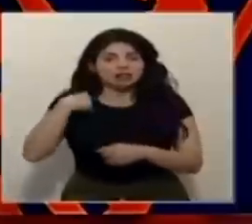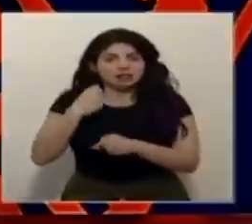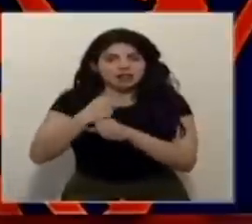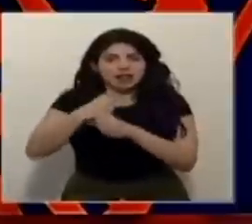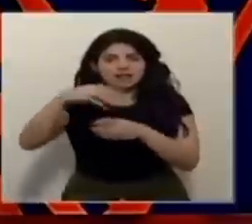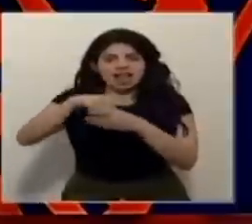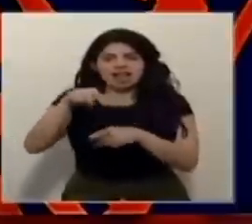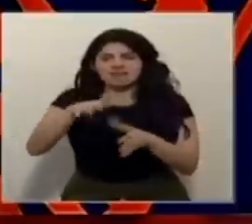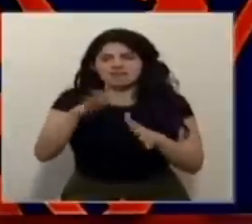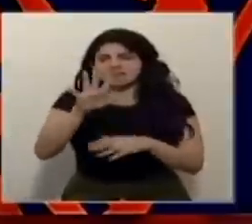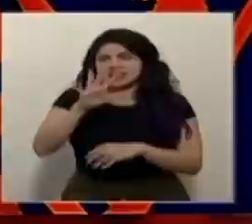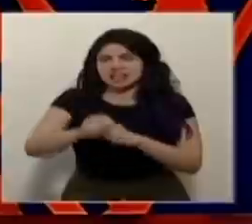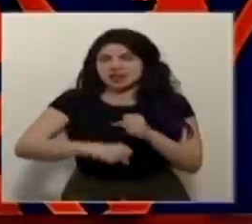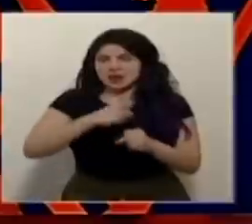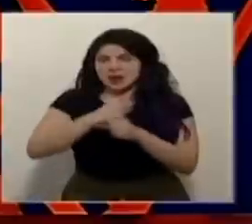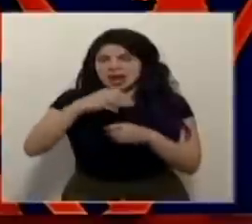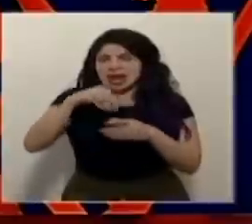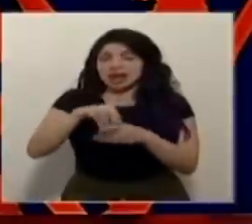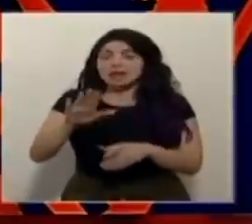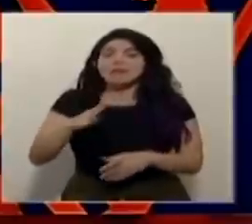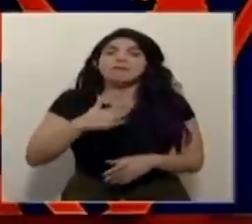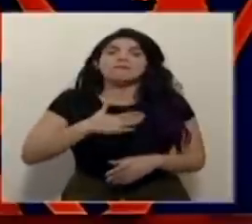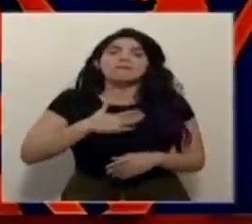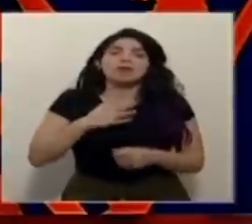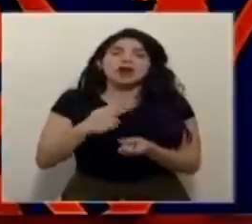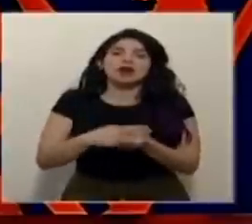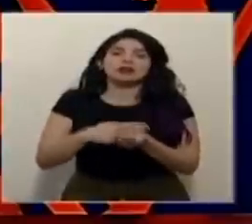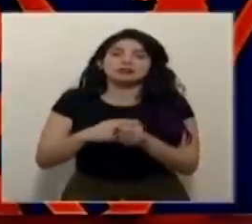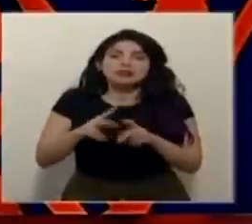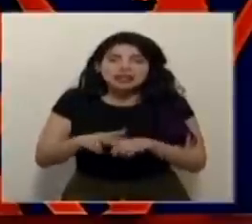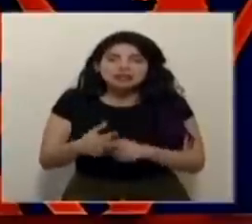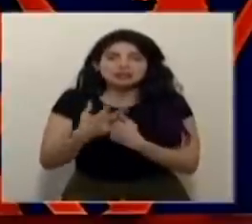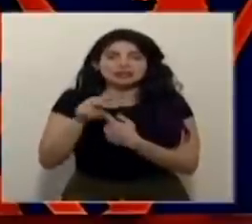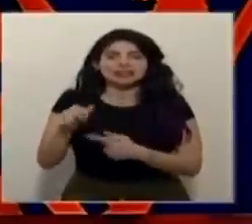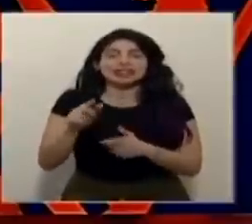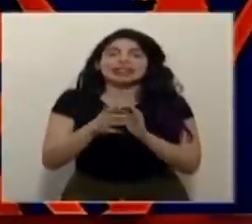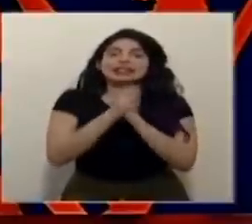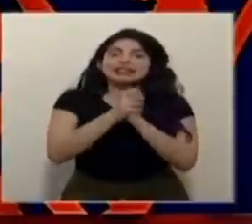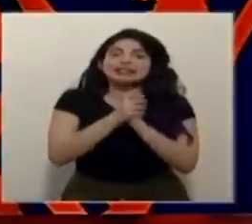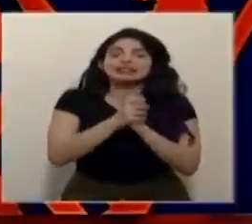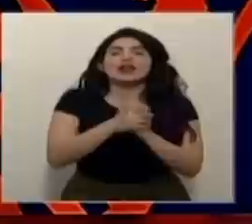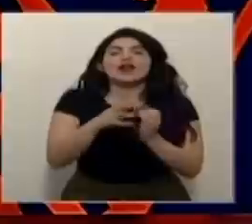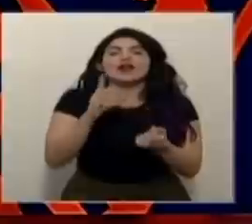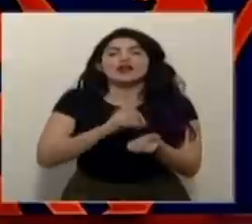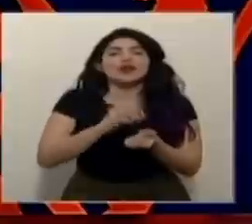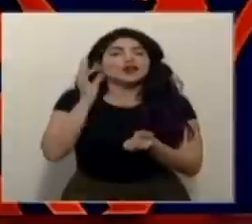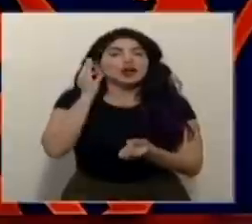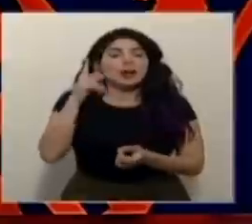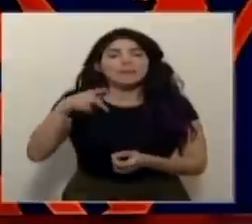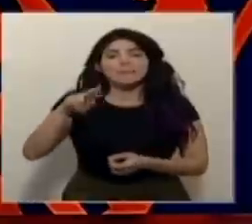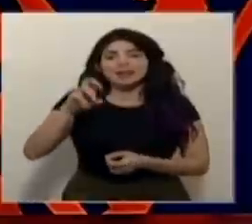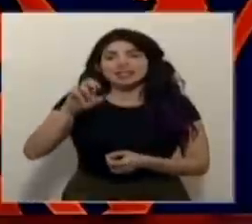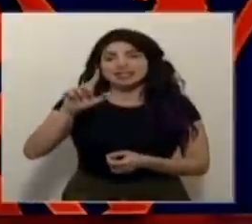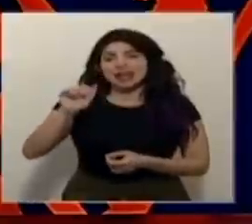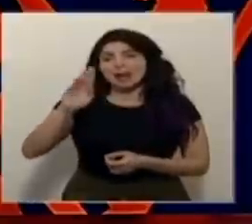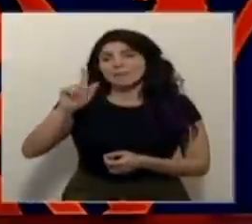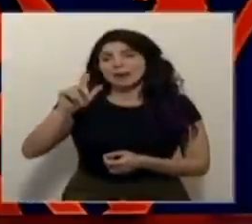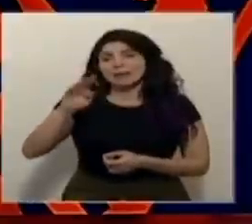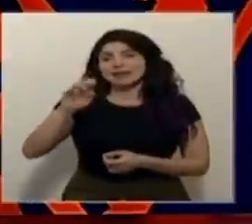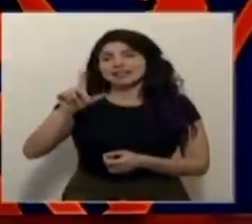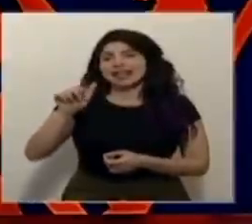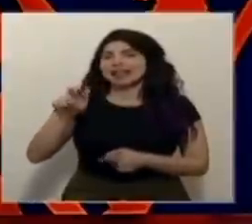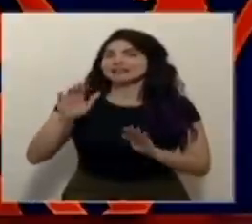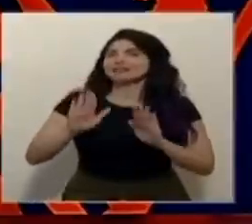más o menos 5 años. Es mi hospital base y quiero felicitar a la Doctora Priscila Balmaceda por el excelente trabajo que está realizando en la